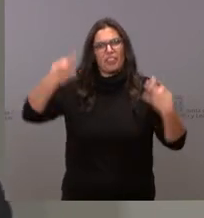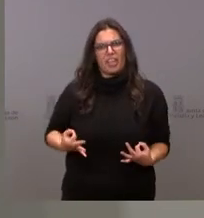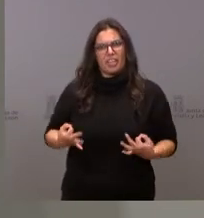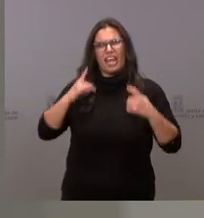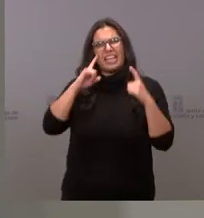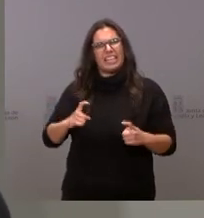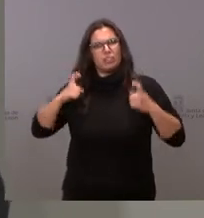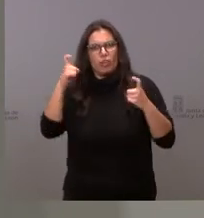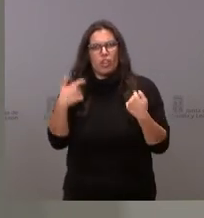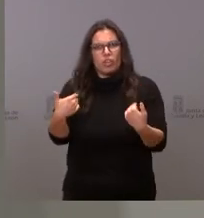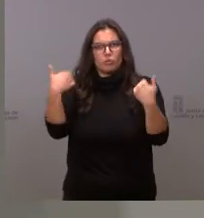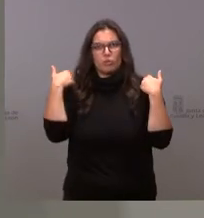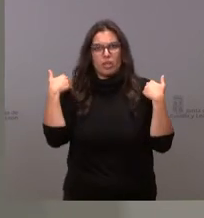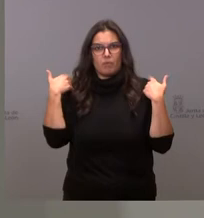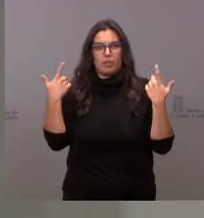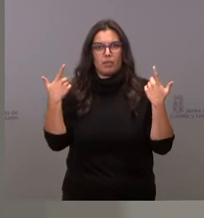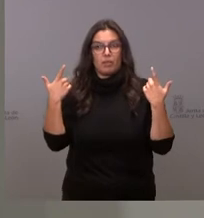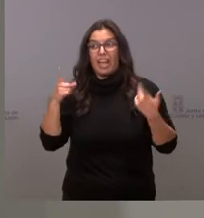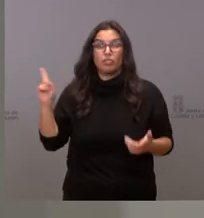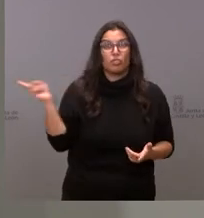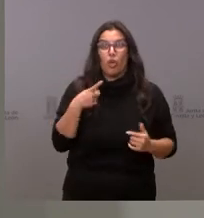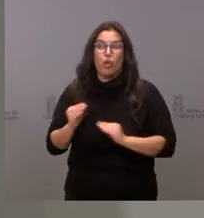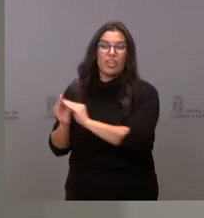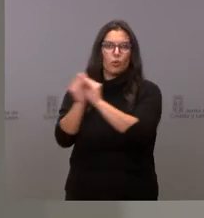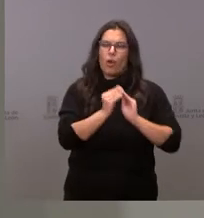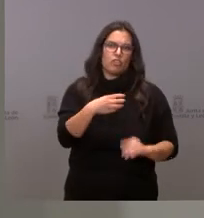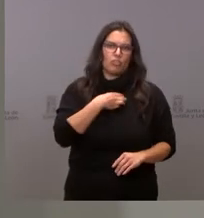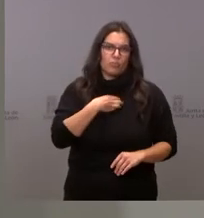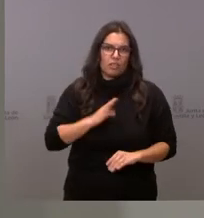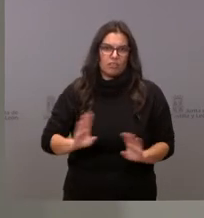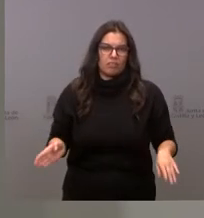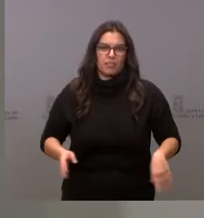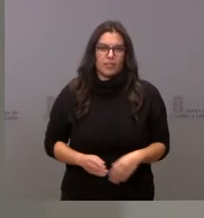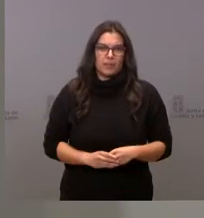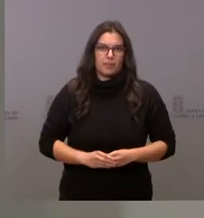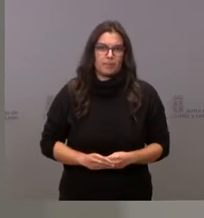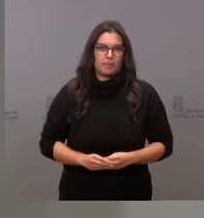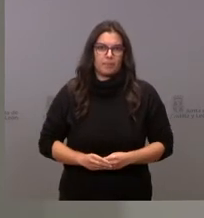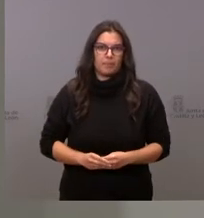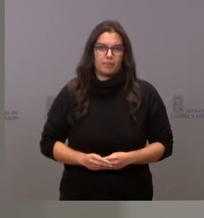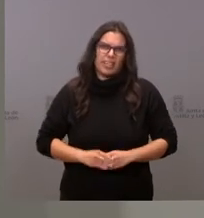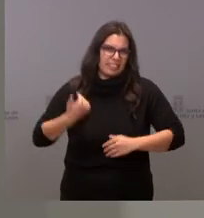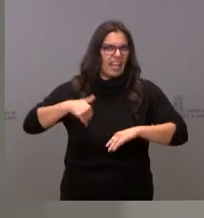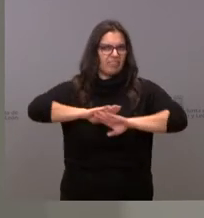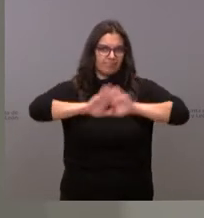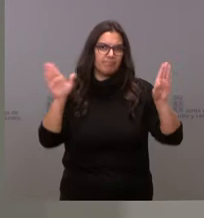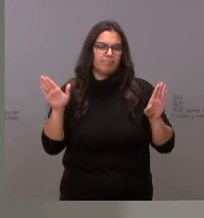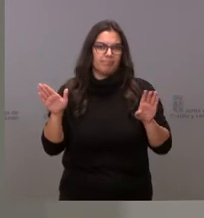esfuerzo y con responsabilidad y no se le puede meter a todo el mundo en el mismo saco ya está bien